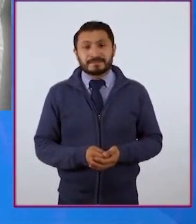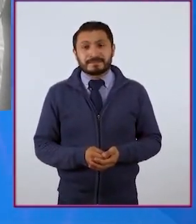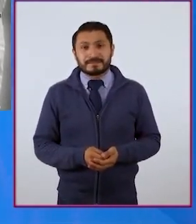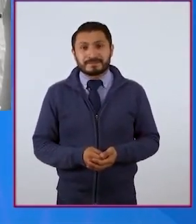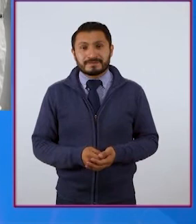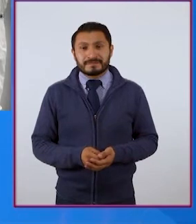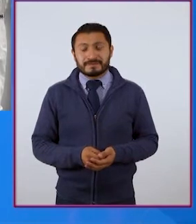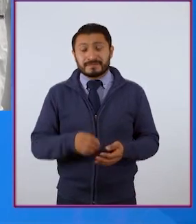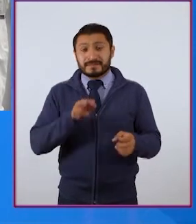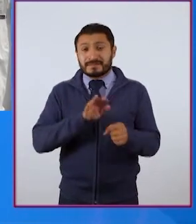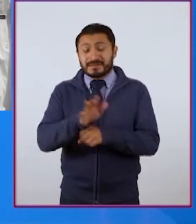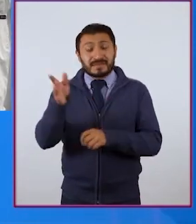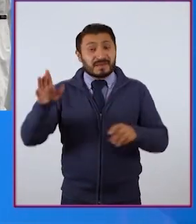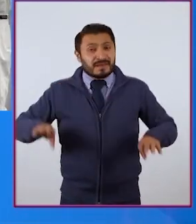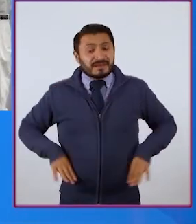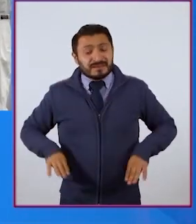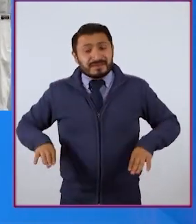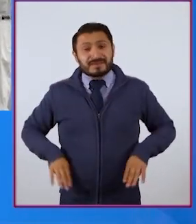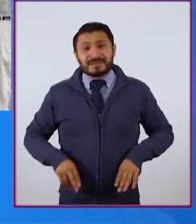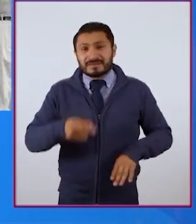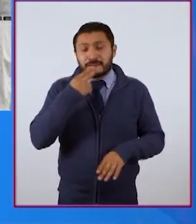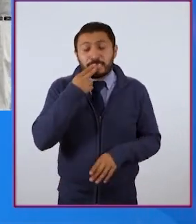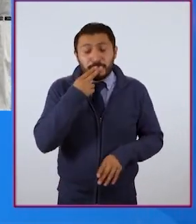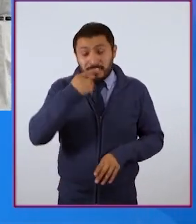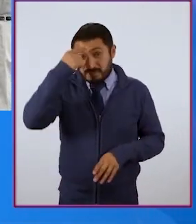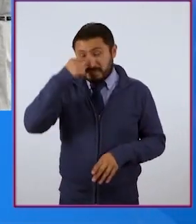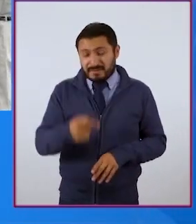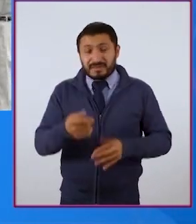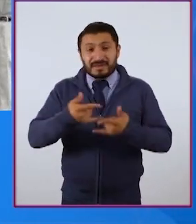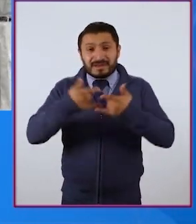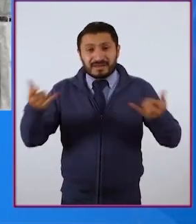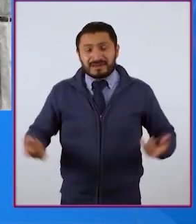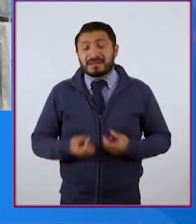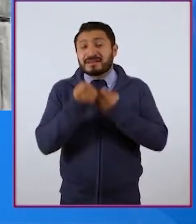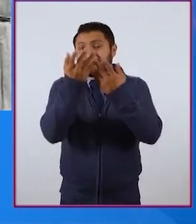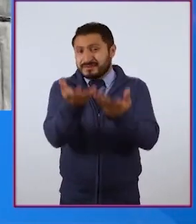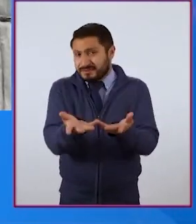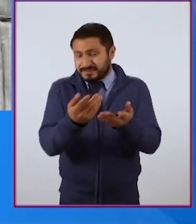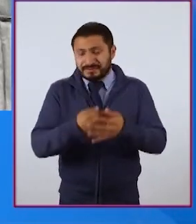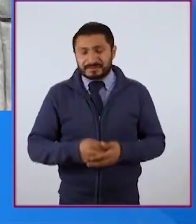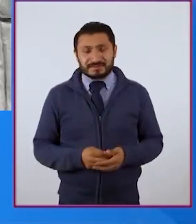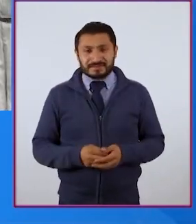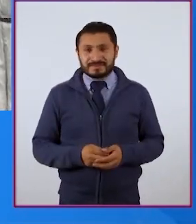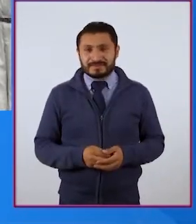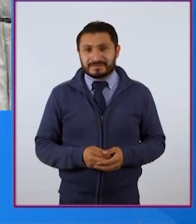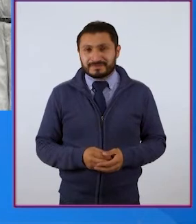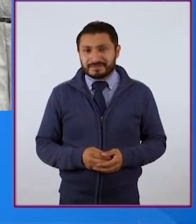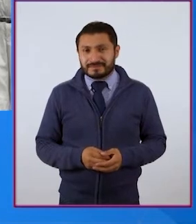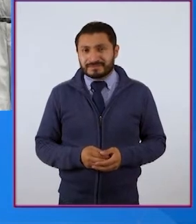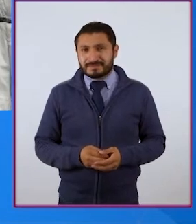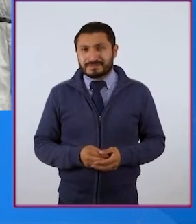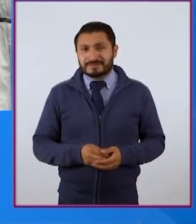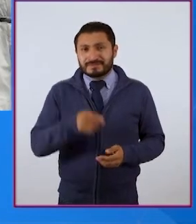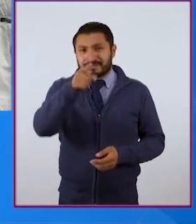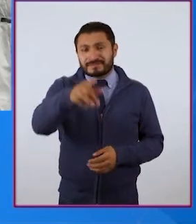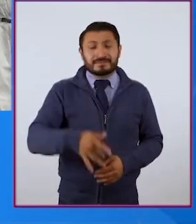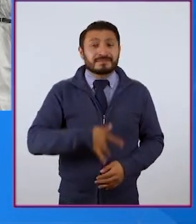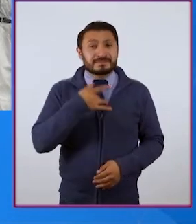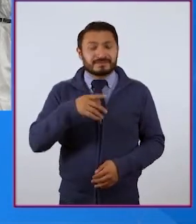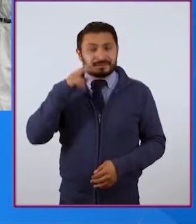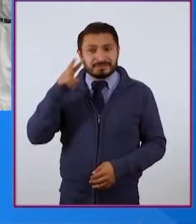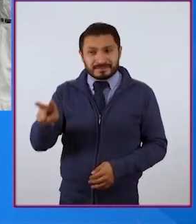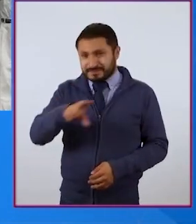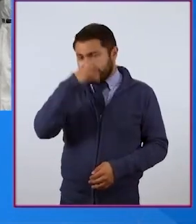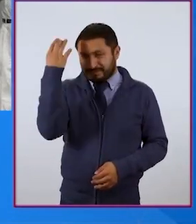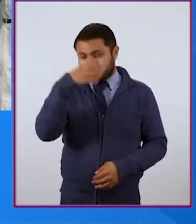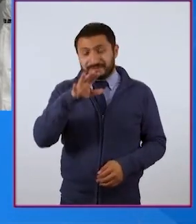¿Qué elementos se utilizan para comunicar esta historia? ¿Qué te hace sentir esta imagen?